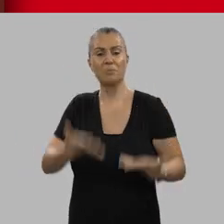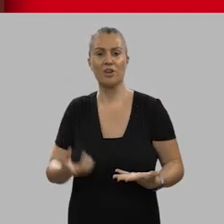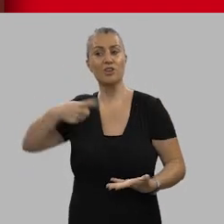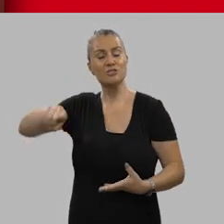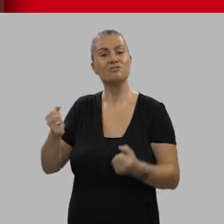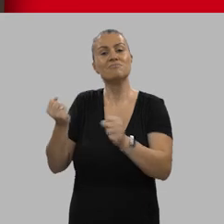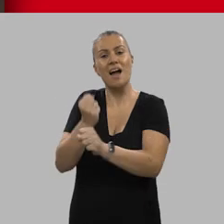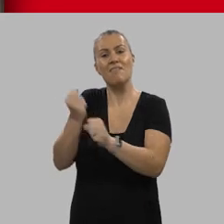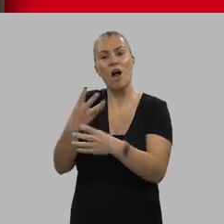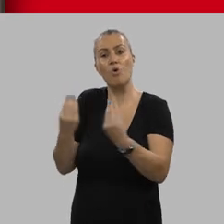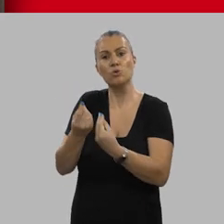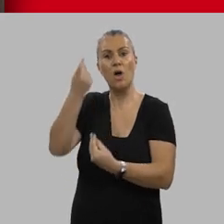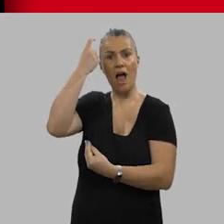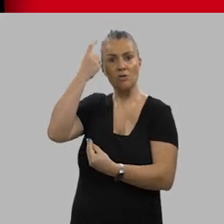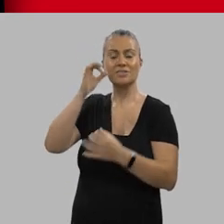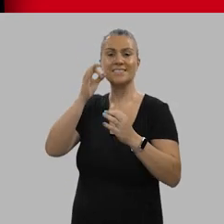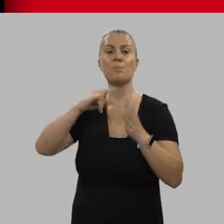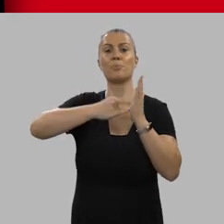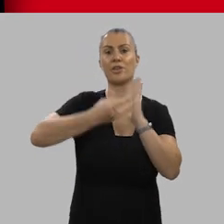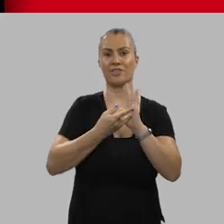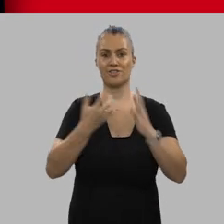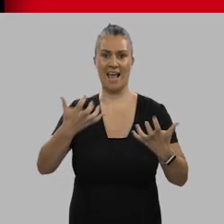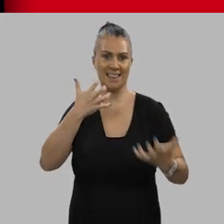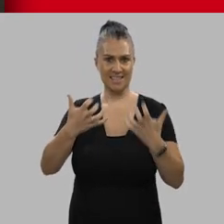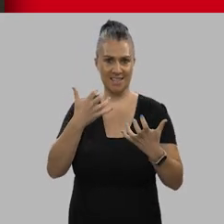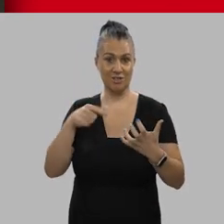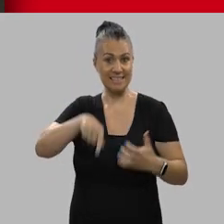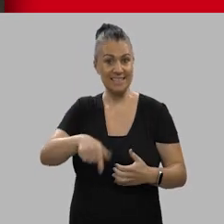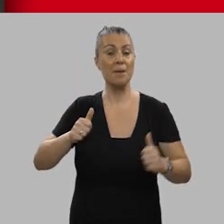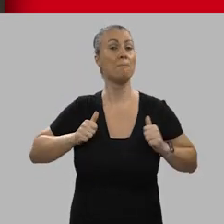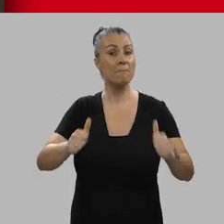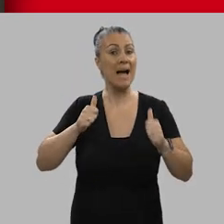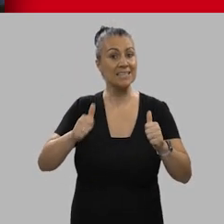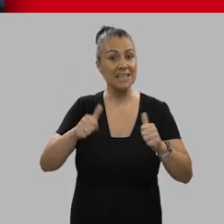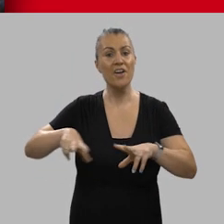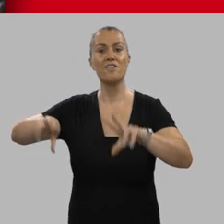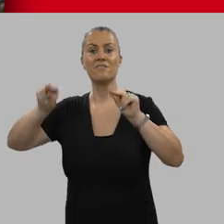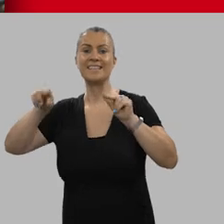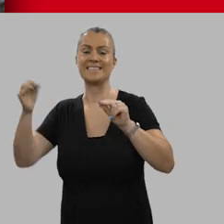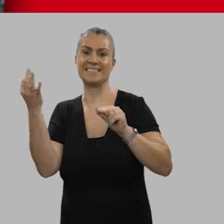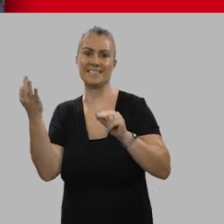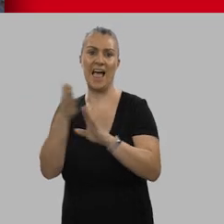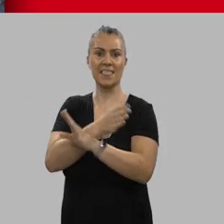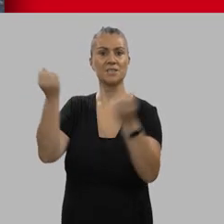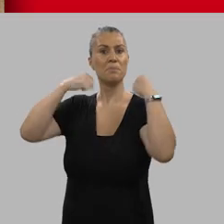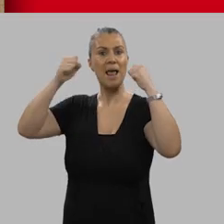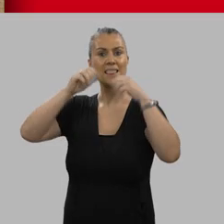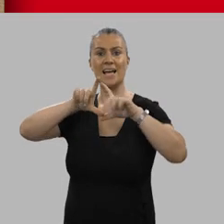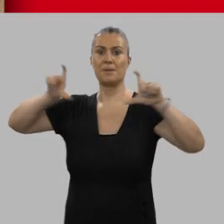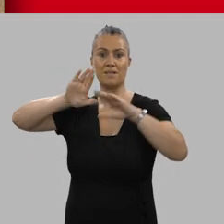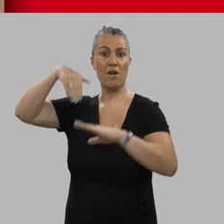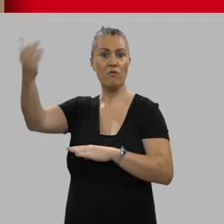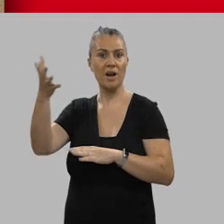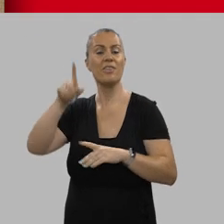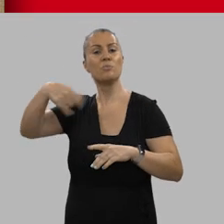que trabajarán junto al alumnado en el desarrollo de proyectos artísticos. Este máster culminará con la realización de unas prácticas externas que